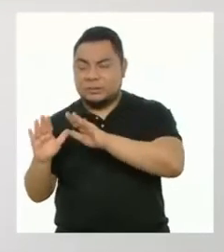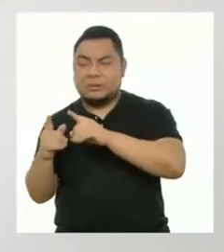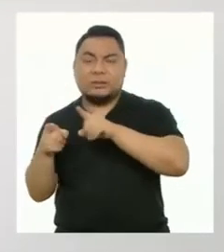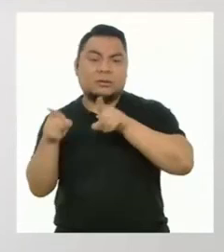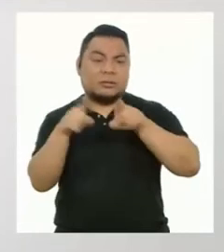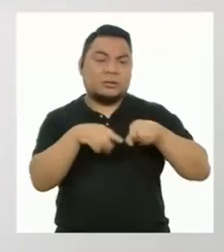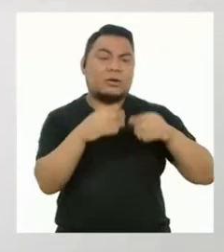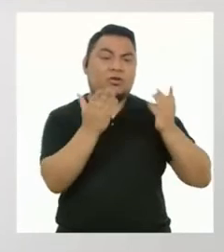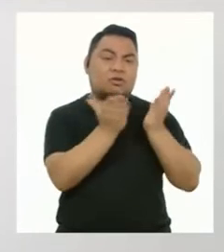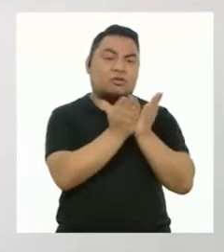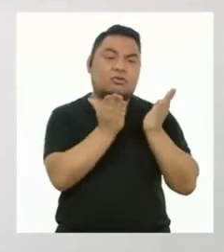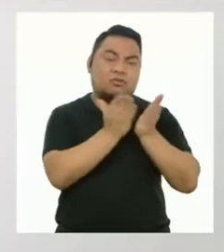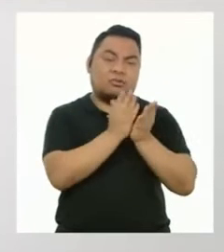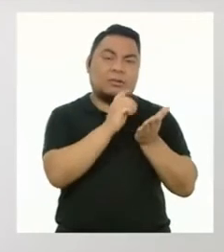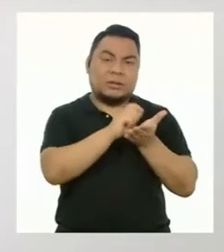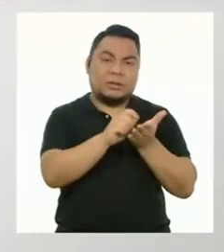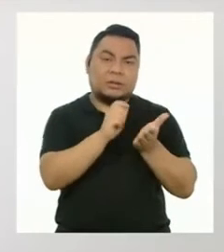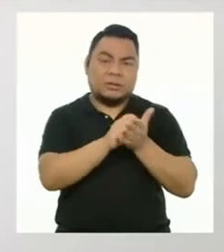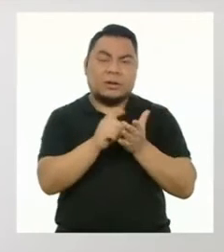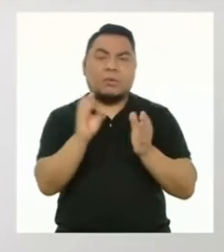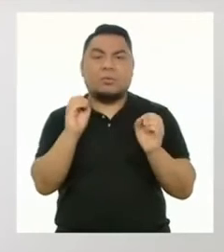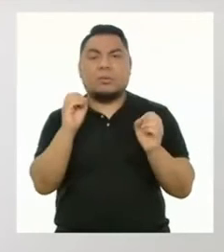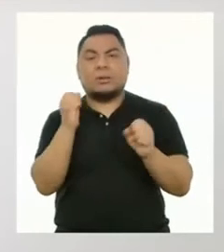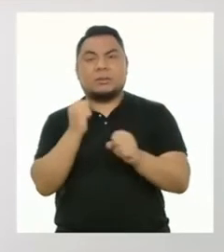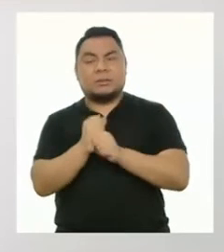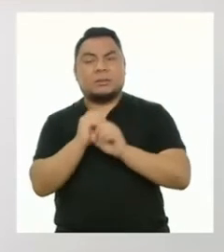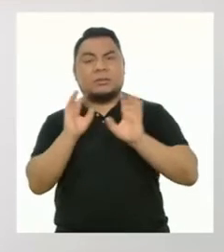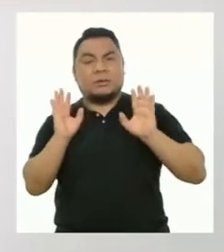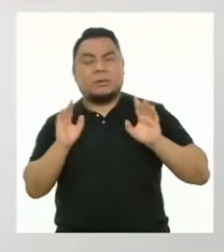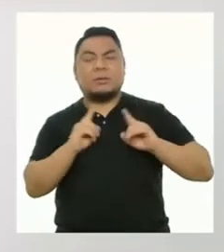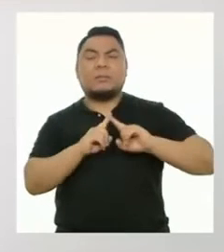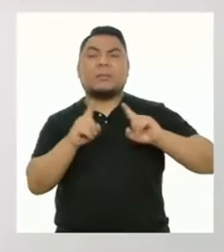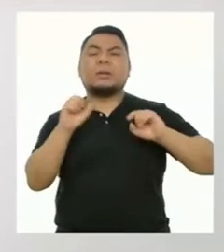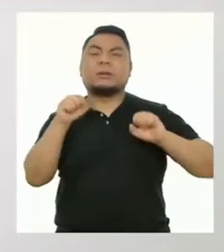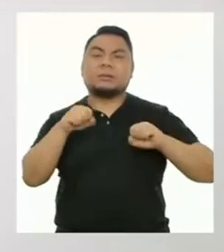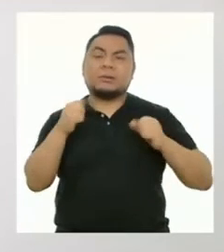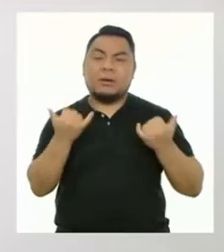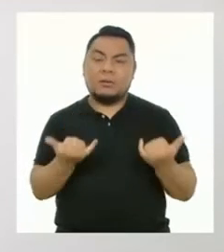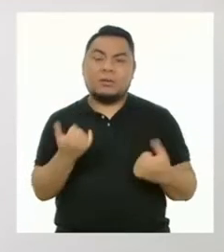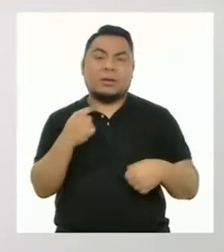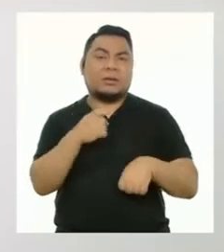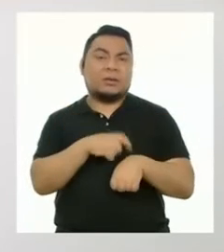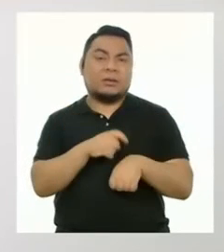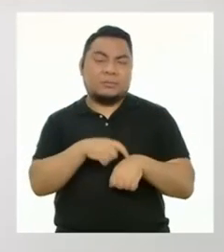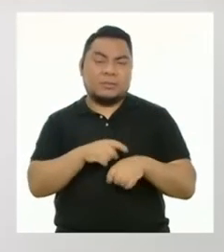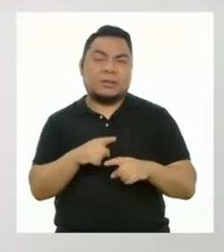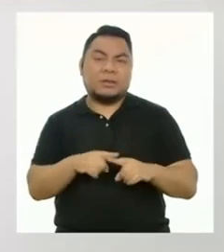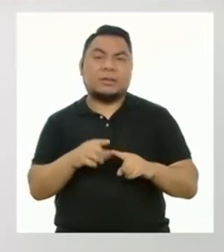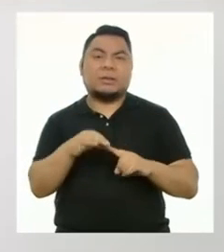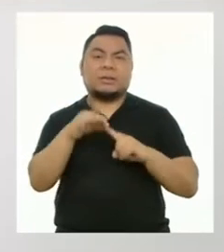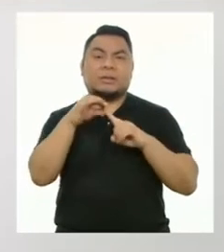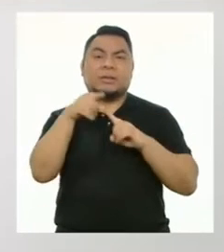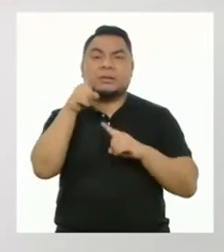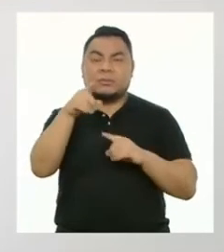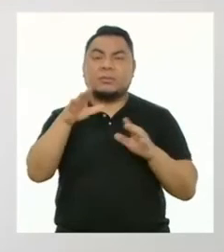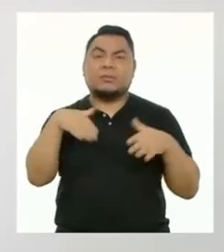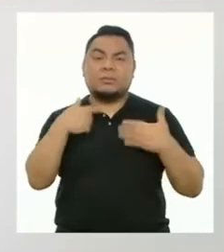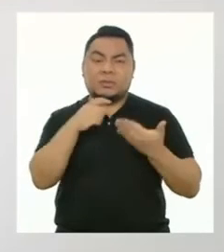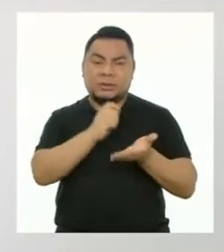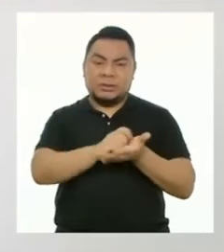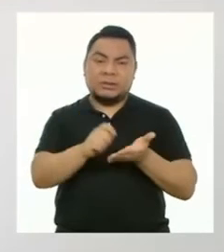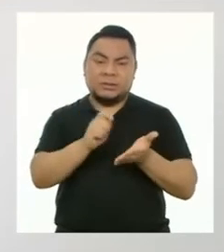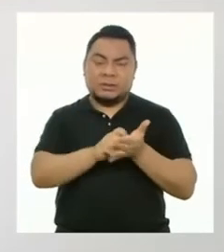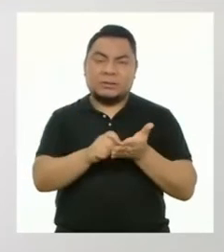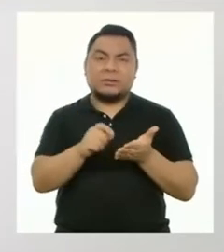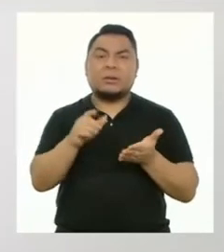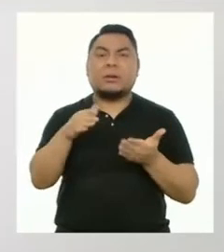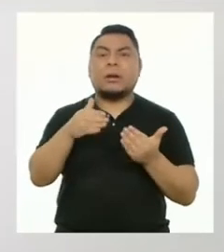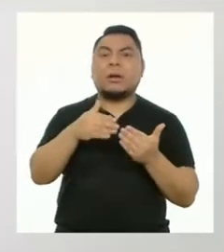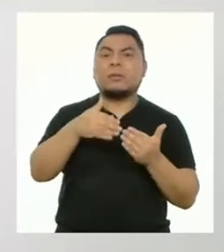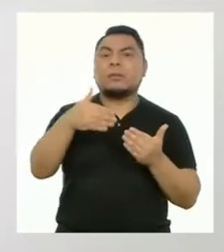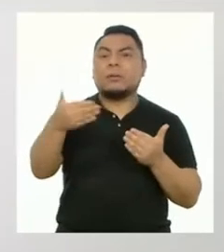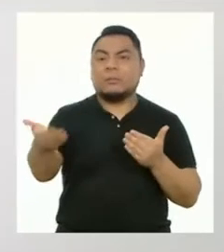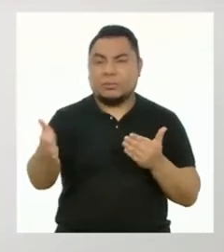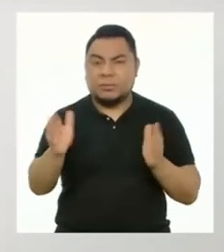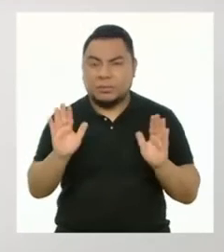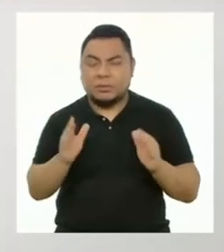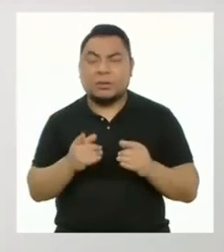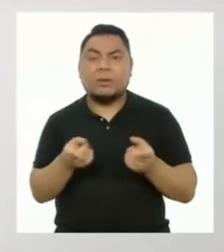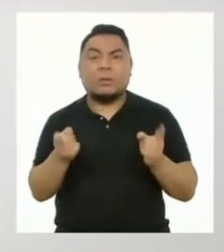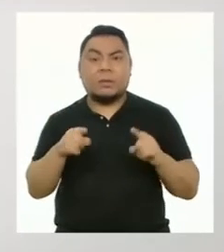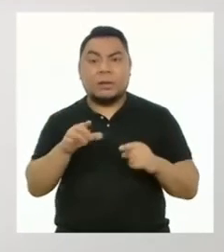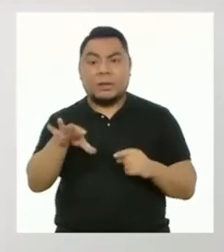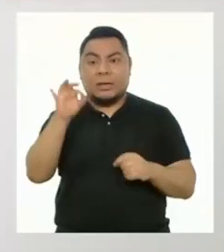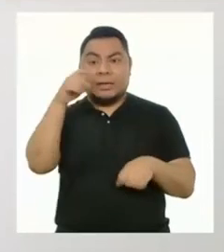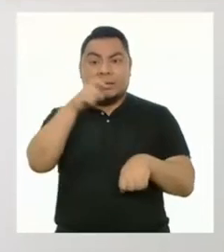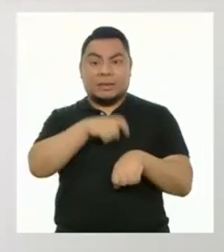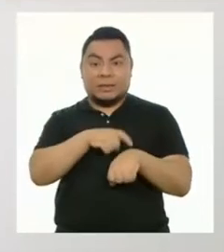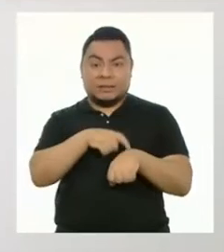casa y las del colegio o el trabajo. Por eso en situaciones excepcionales puedes cumplir con tu reto posteriormente cuando